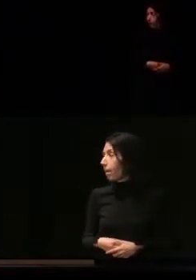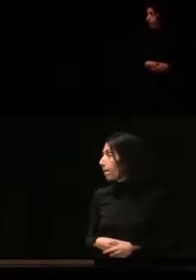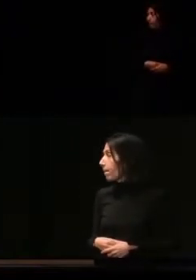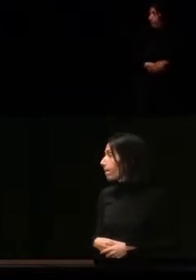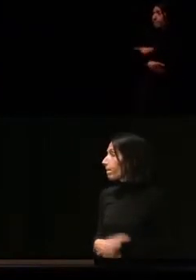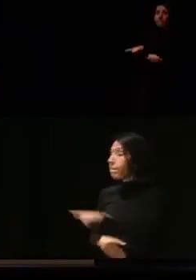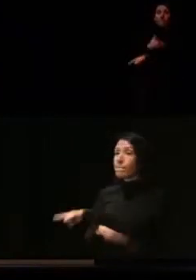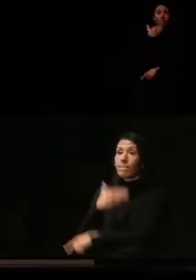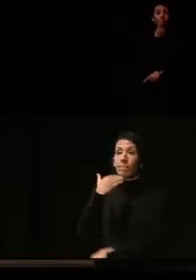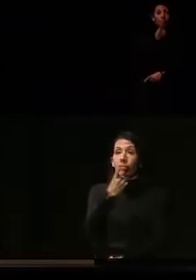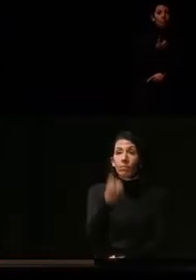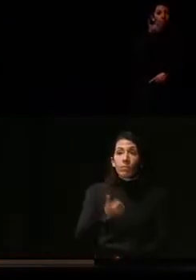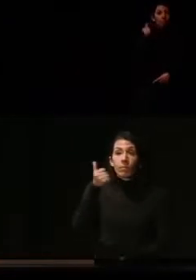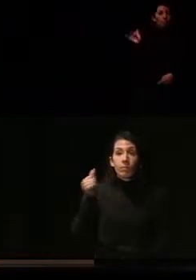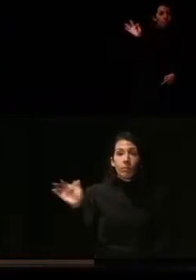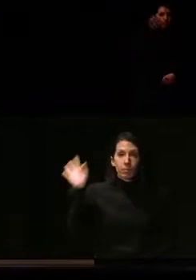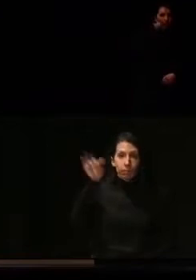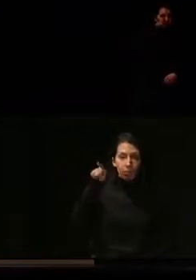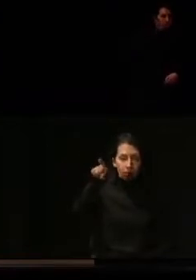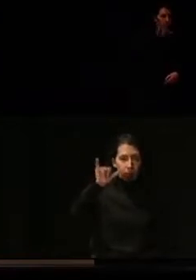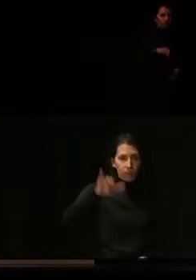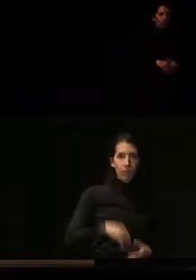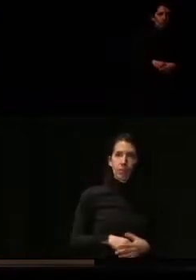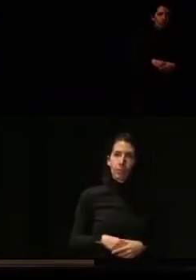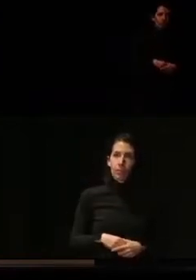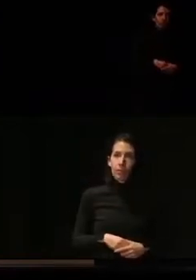¿Alguna pregunta más? Sí, por allí levantan una mano.